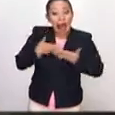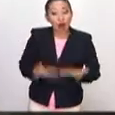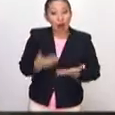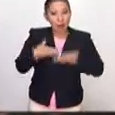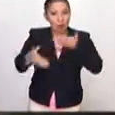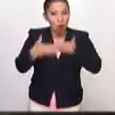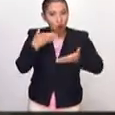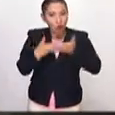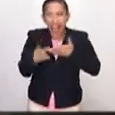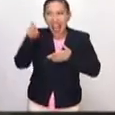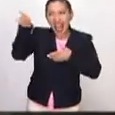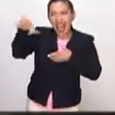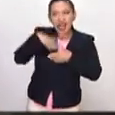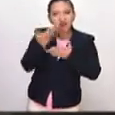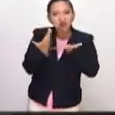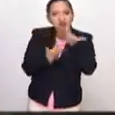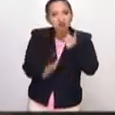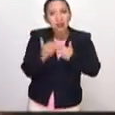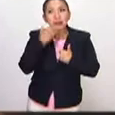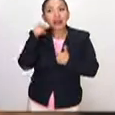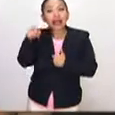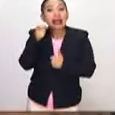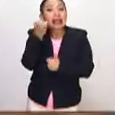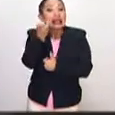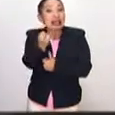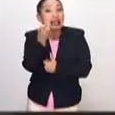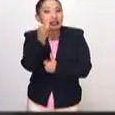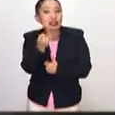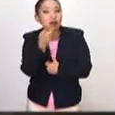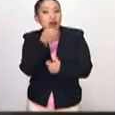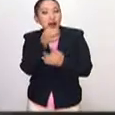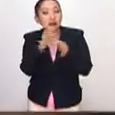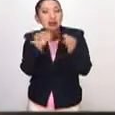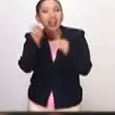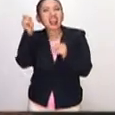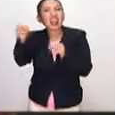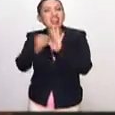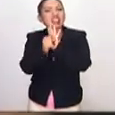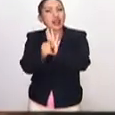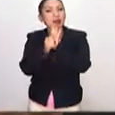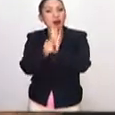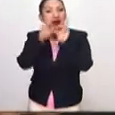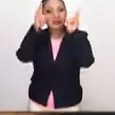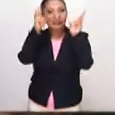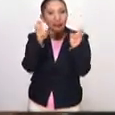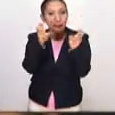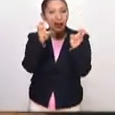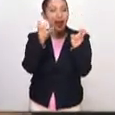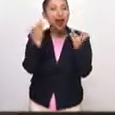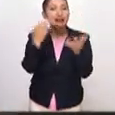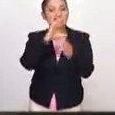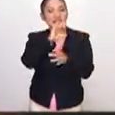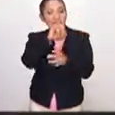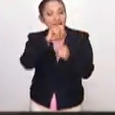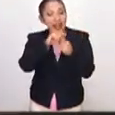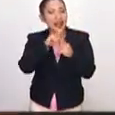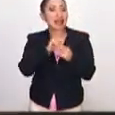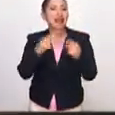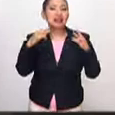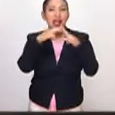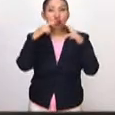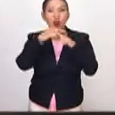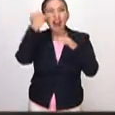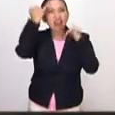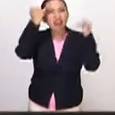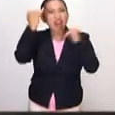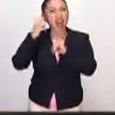lo que tenía gran éxito y lo que justamente daba cuenta de los grandes símbolos de estos temas civiles, religiosos, mitológicos, vidas